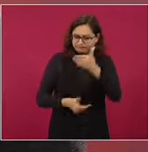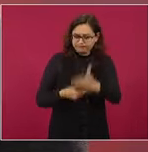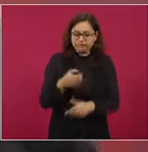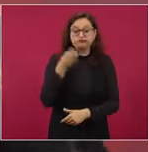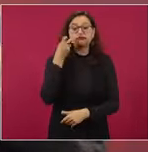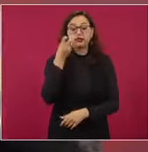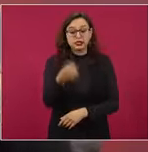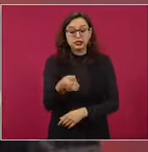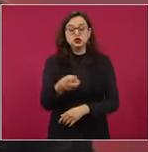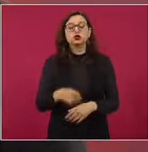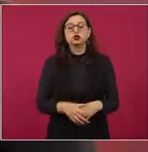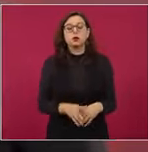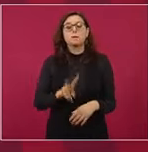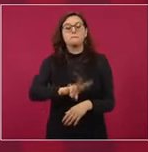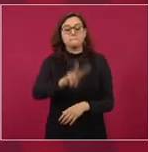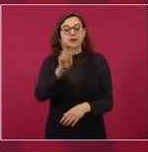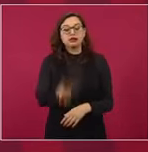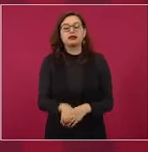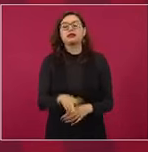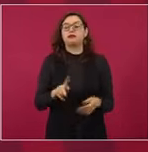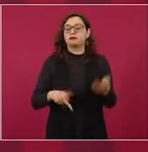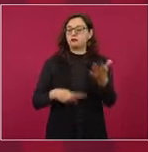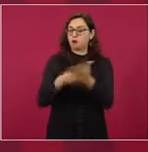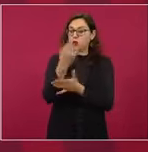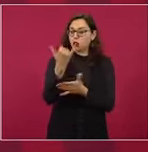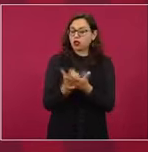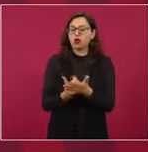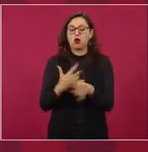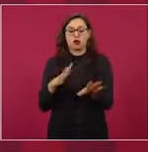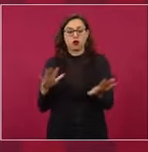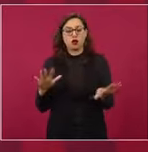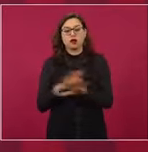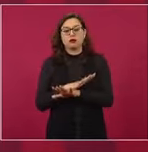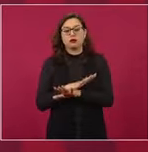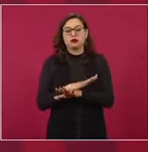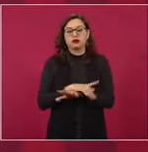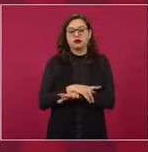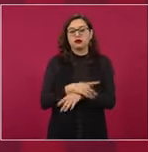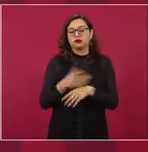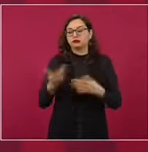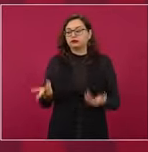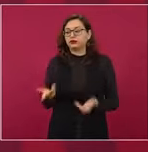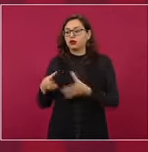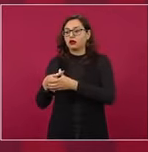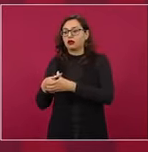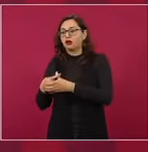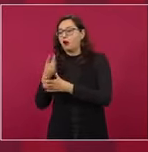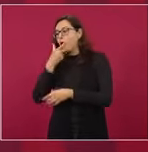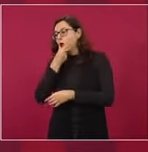a los proyectos de transformación, no a los hombres, no a las mujeres.